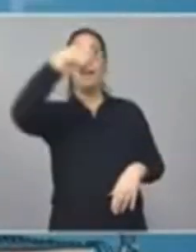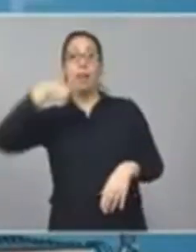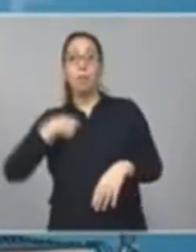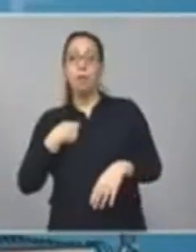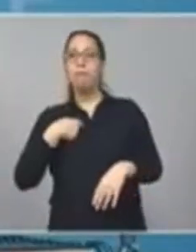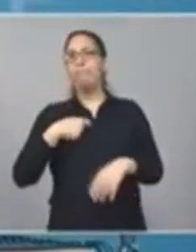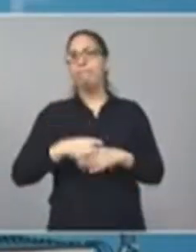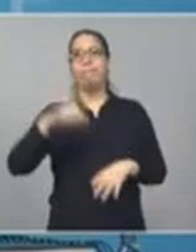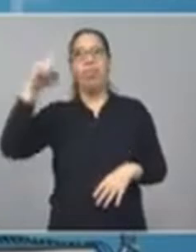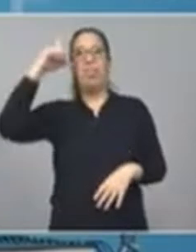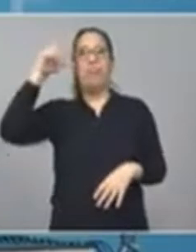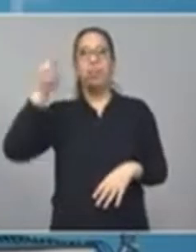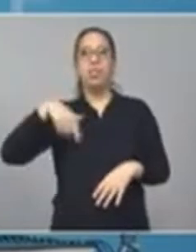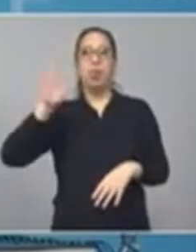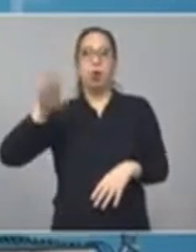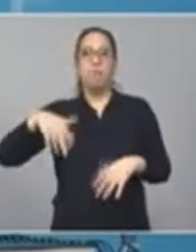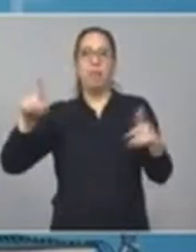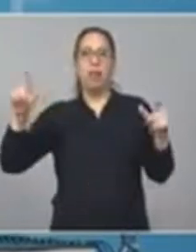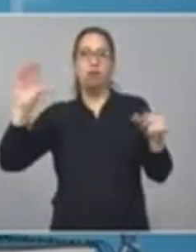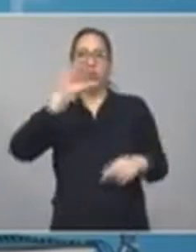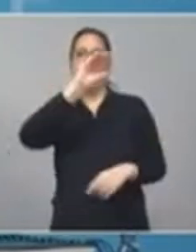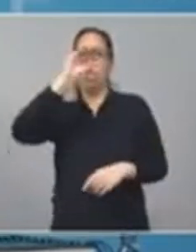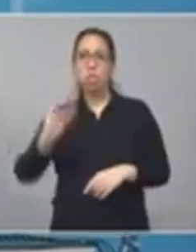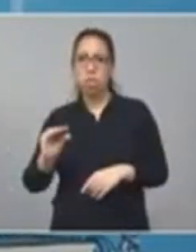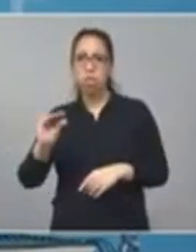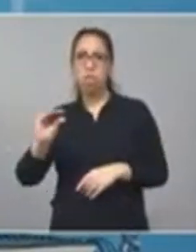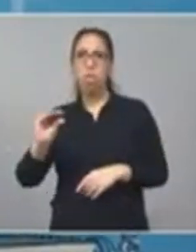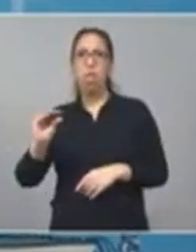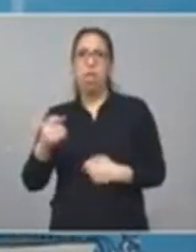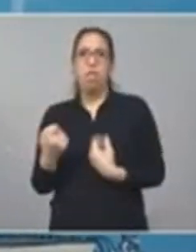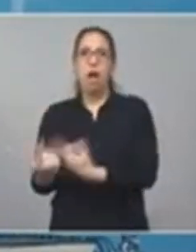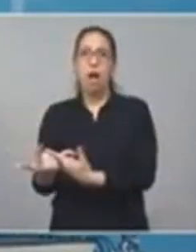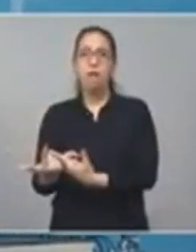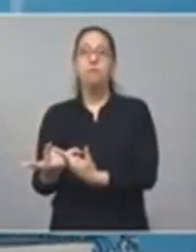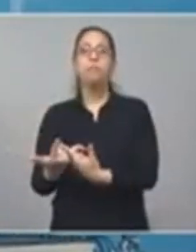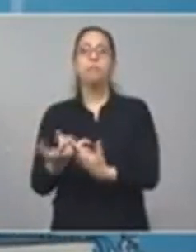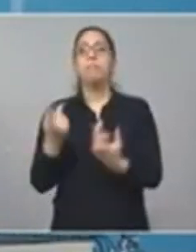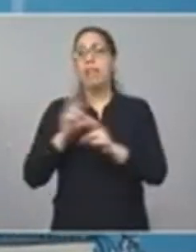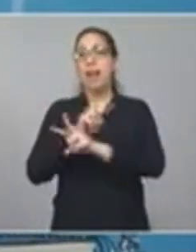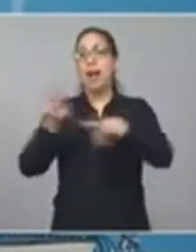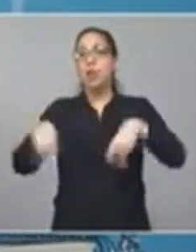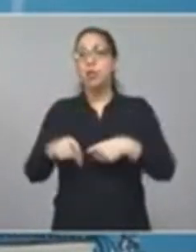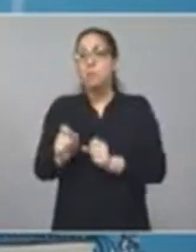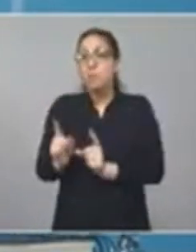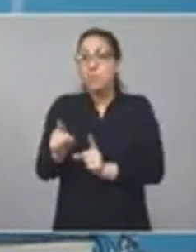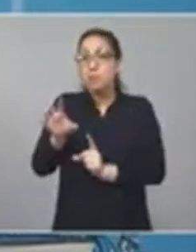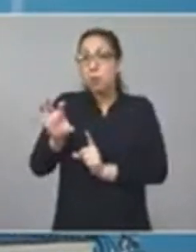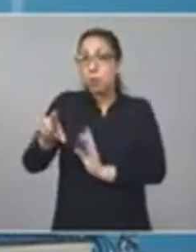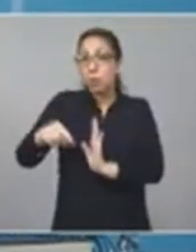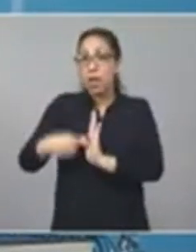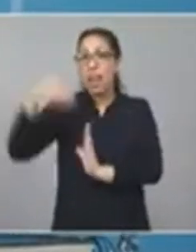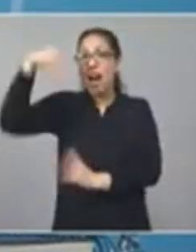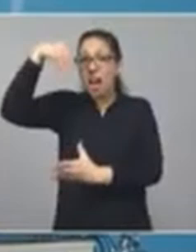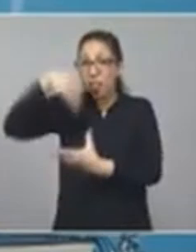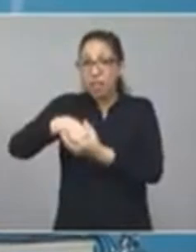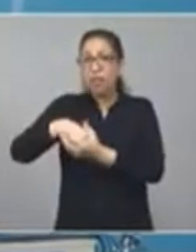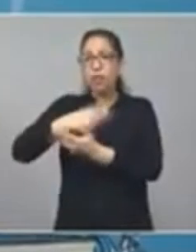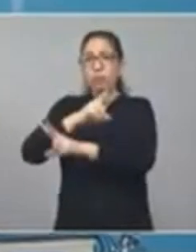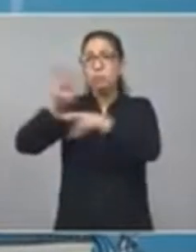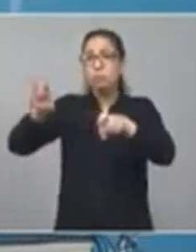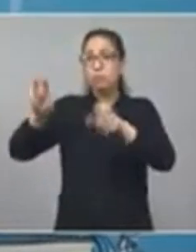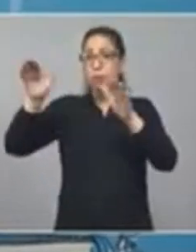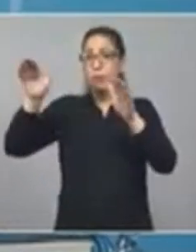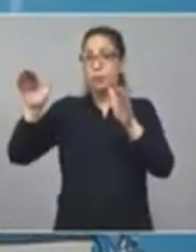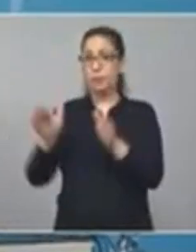real de la coparticipación nacional. La recaudación propia de la provincia de Buenos Aires también está cayendo, aunque